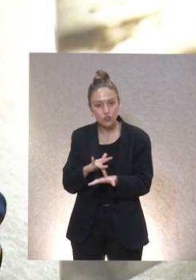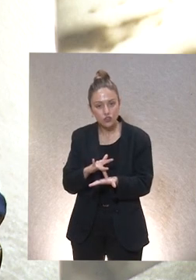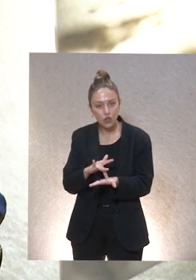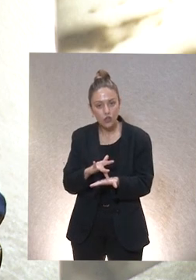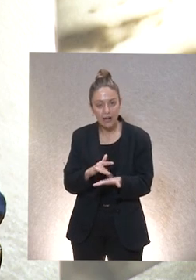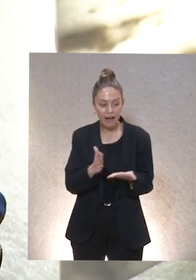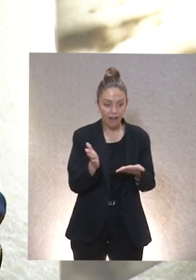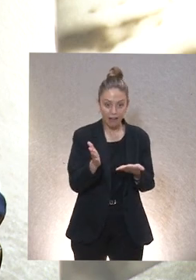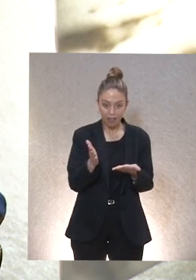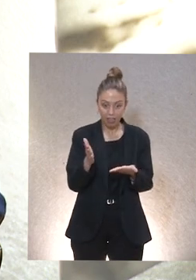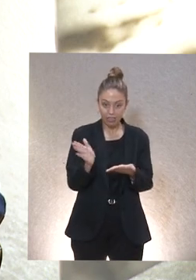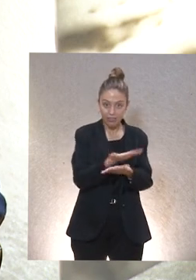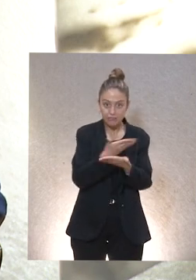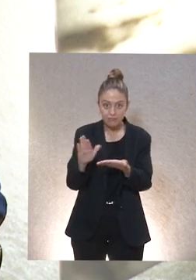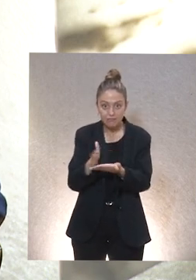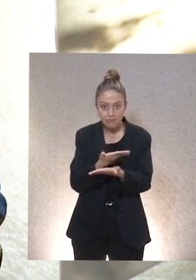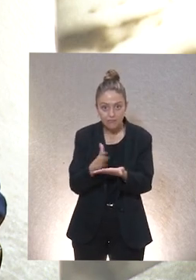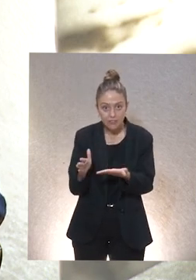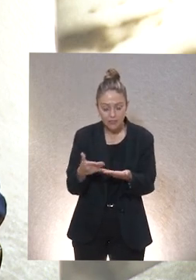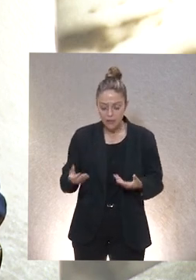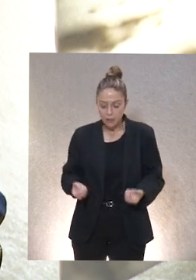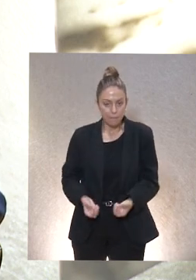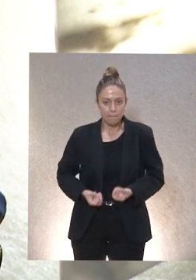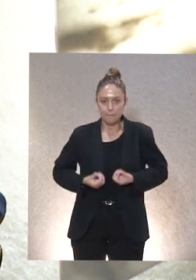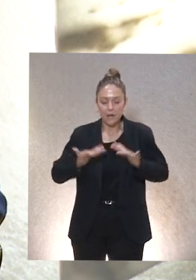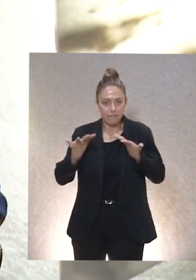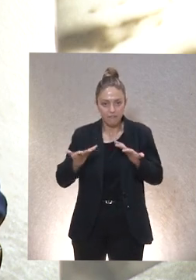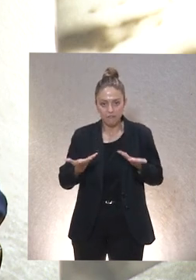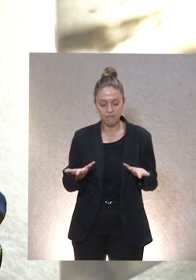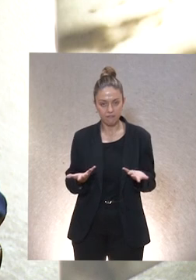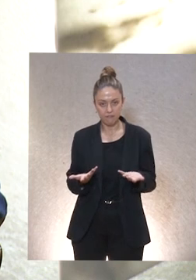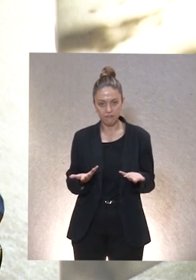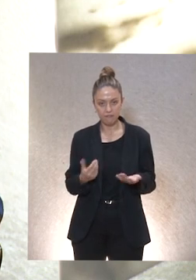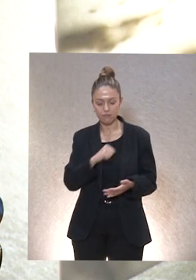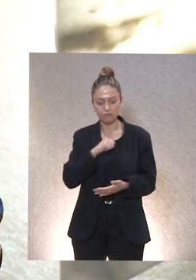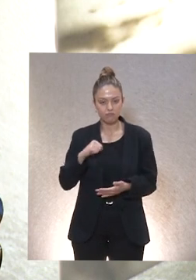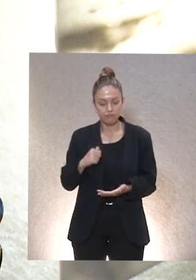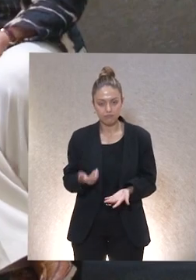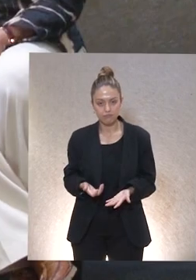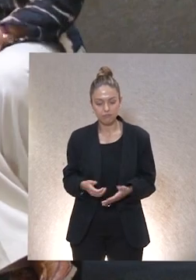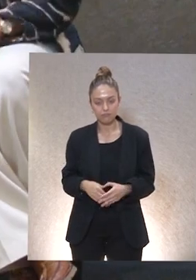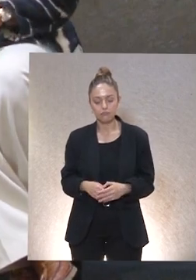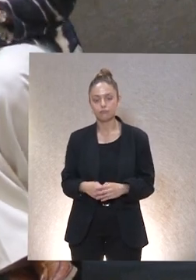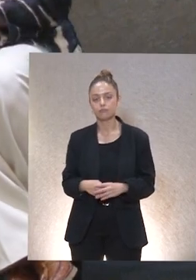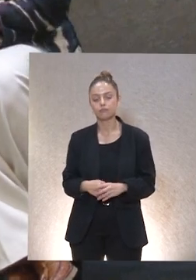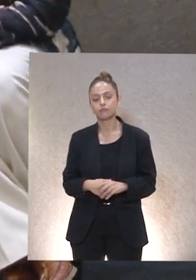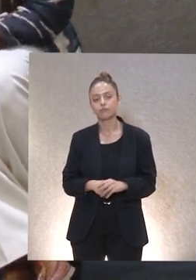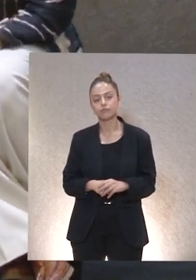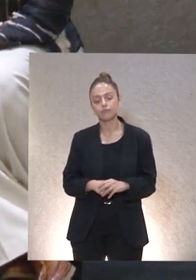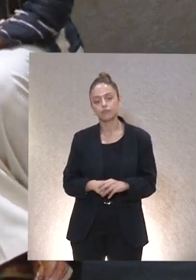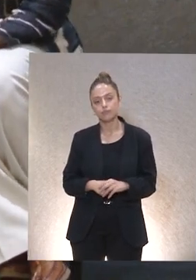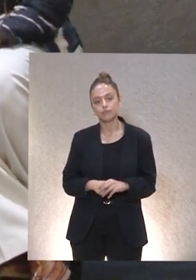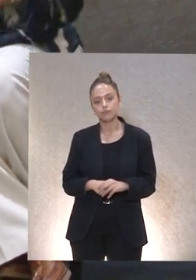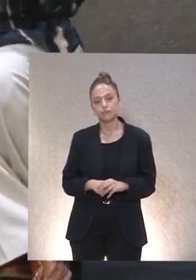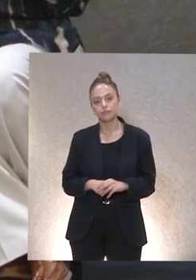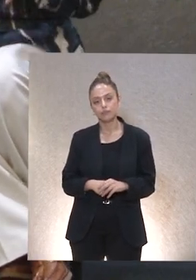ir discerniendo cosas te salen espontáneamente como y vas discerniendo bueno pues